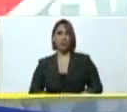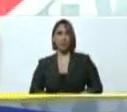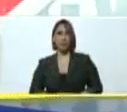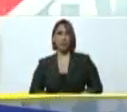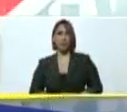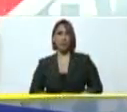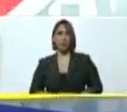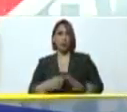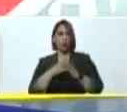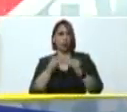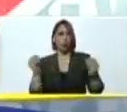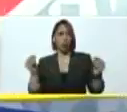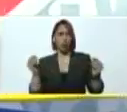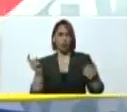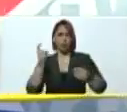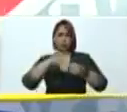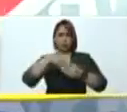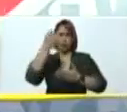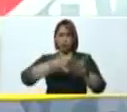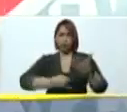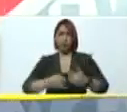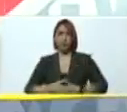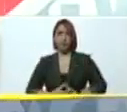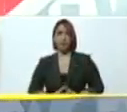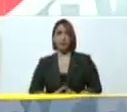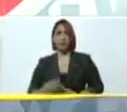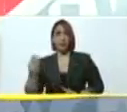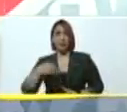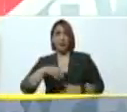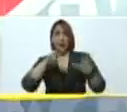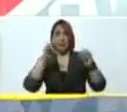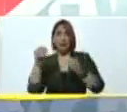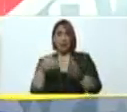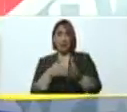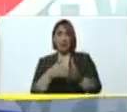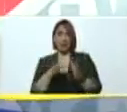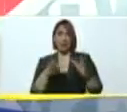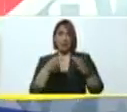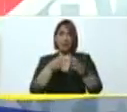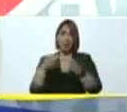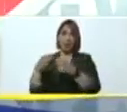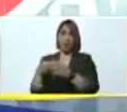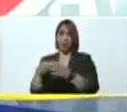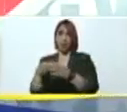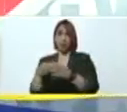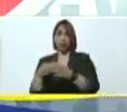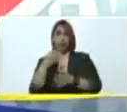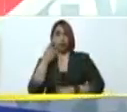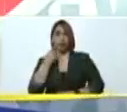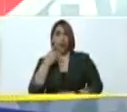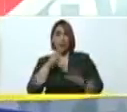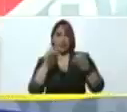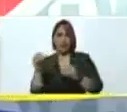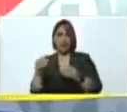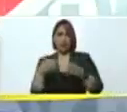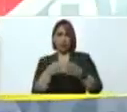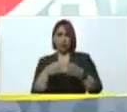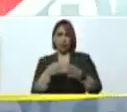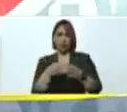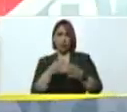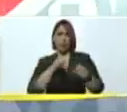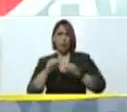todos se inscribieron, más de 70 partidos políticos y movimientos políticos